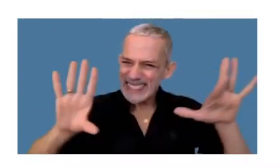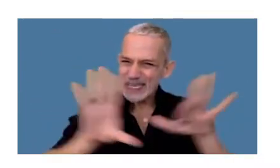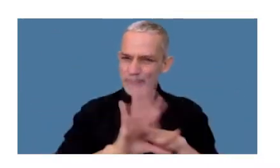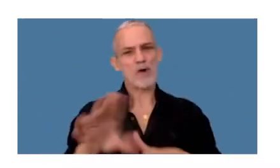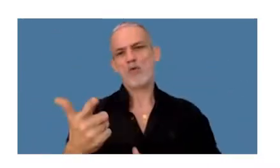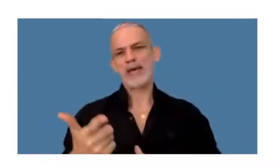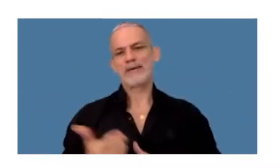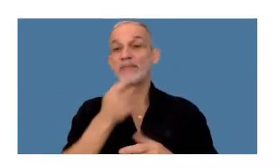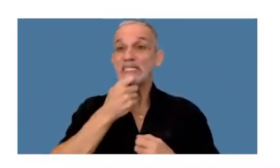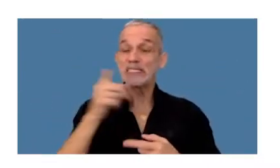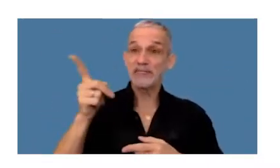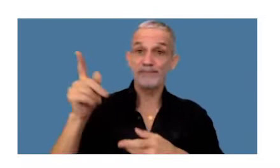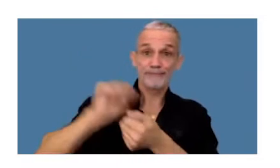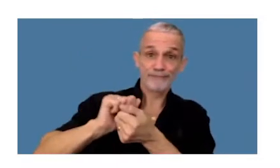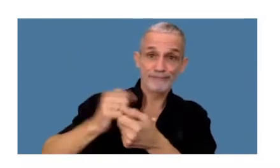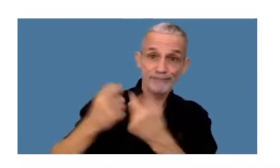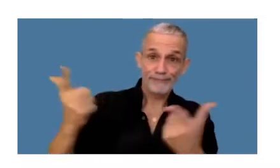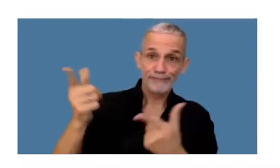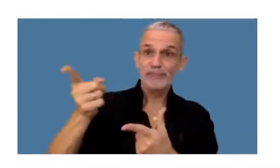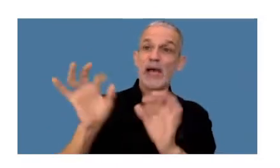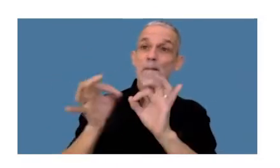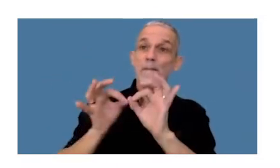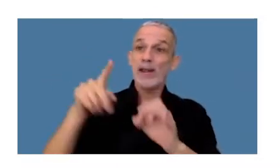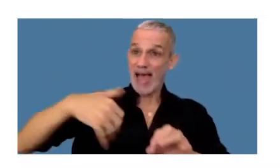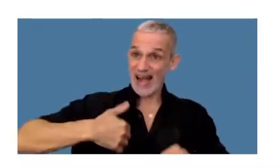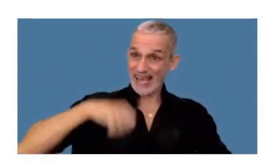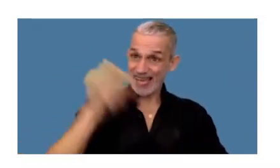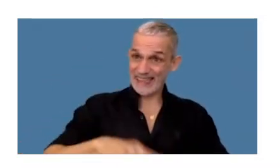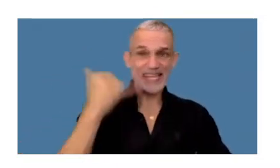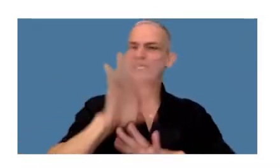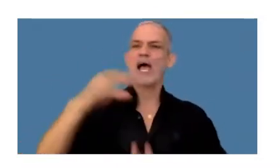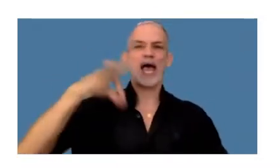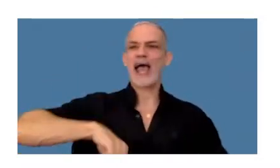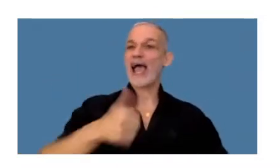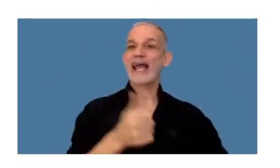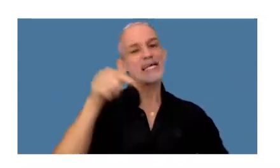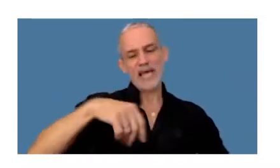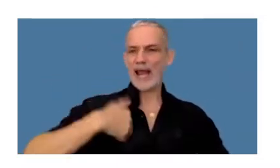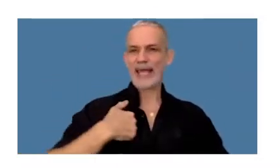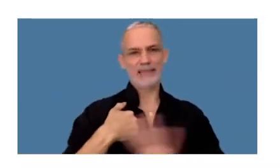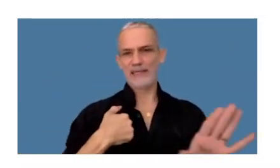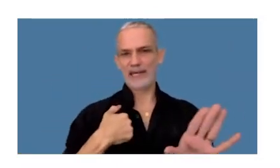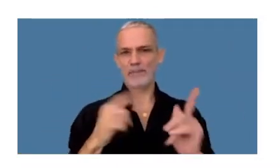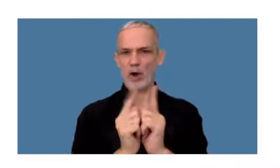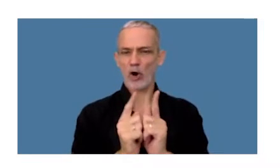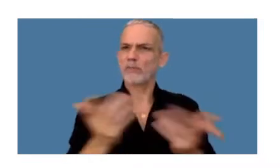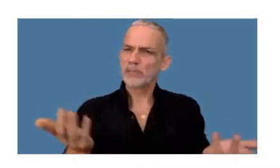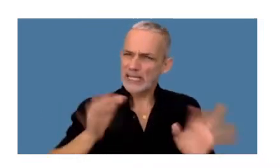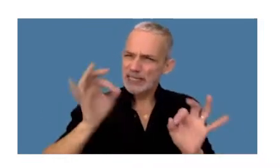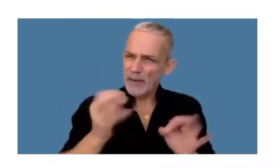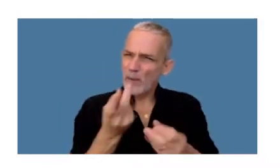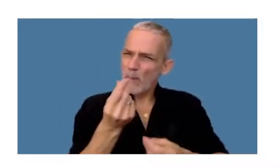si el emisor de la moneda digital está en Argentina la ganancia es de fuente argentina pero sabemos que las